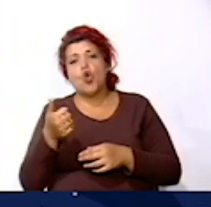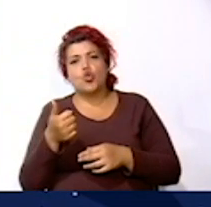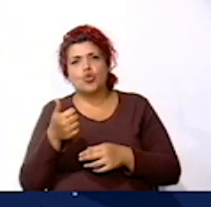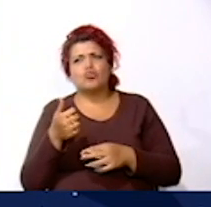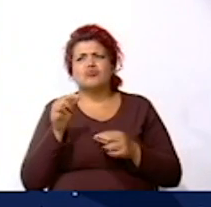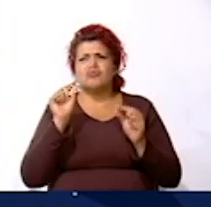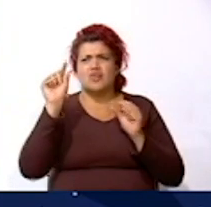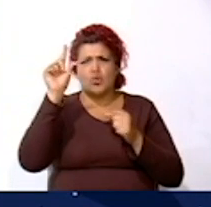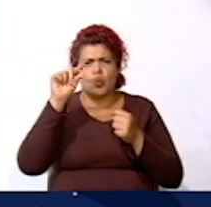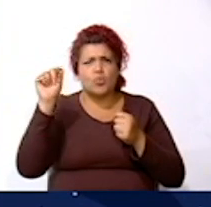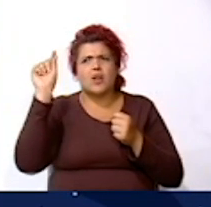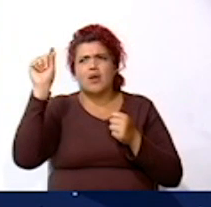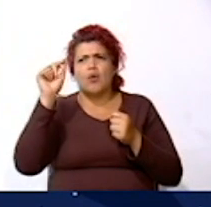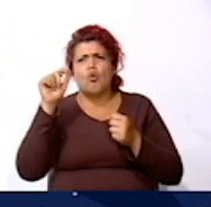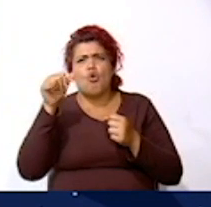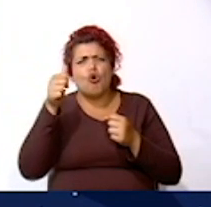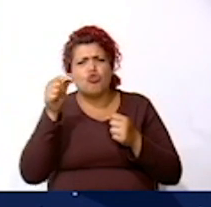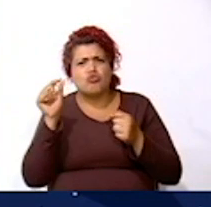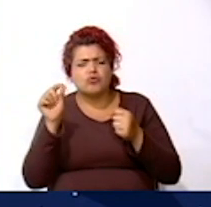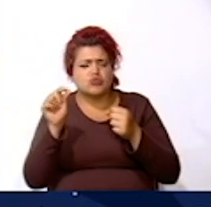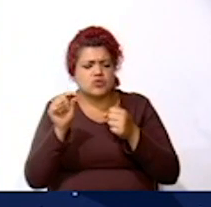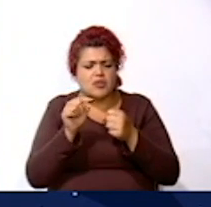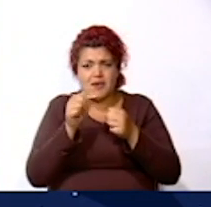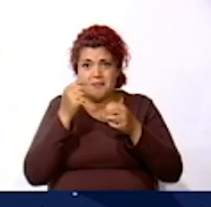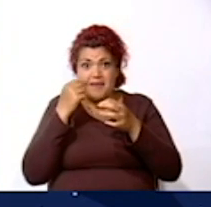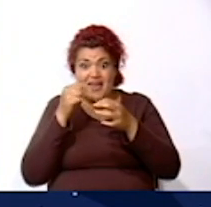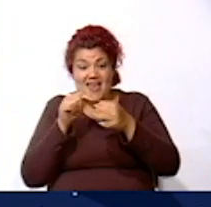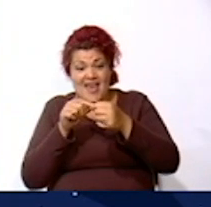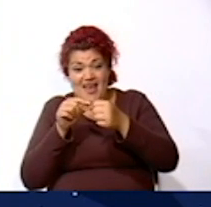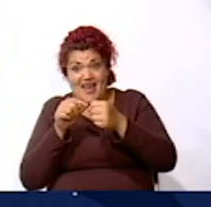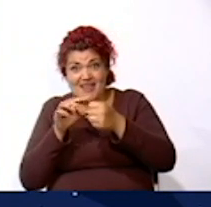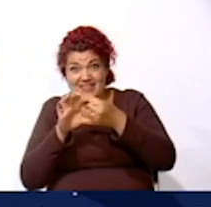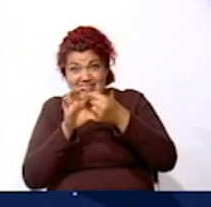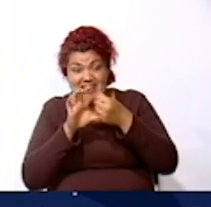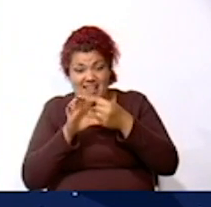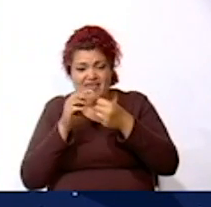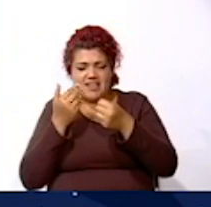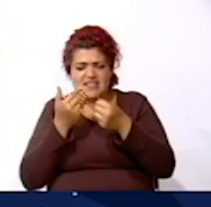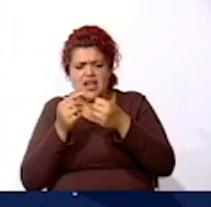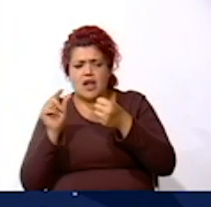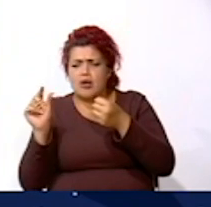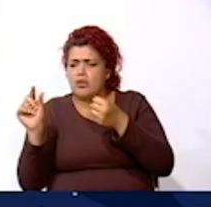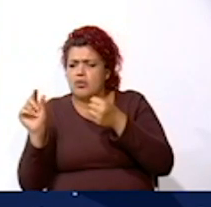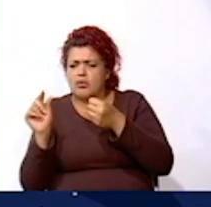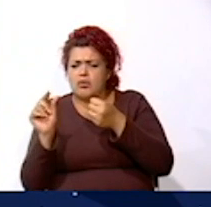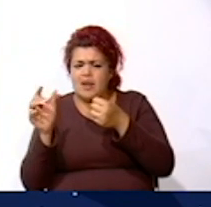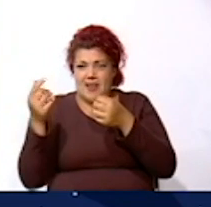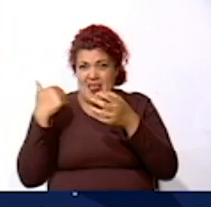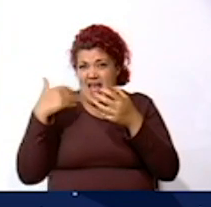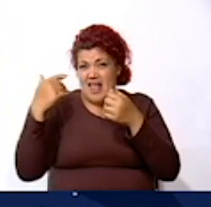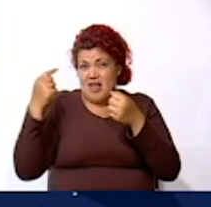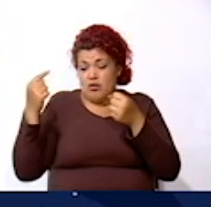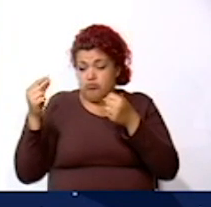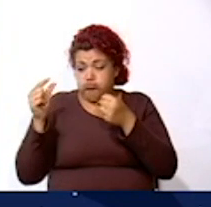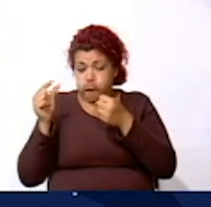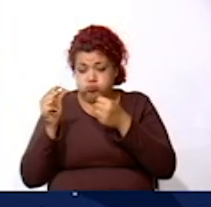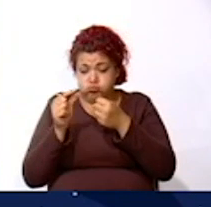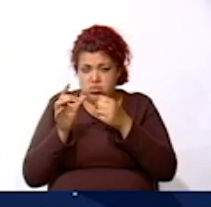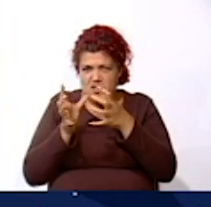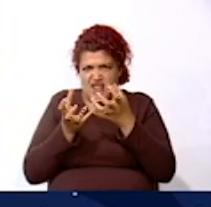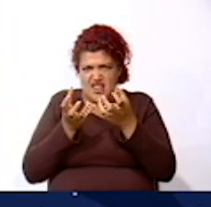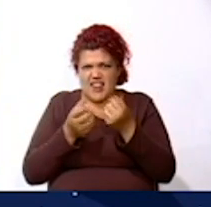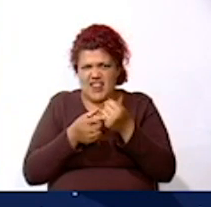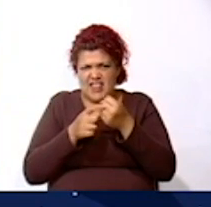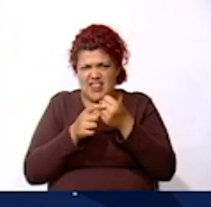dije, la luna Que al pasar cerca de la órbita del planeta Fueron capturados y atraídos por su